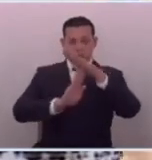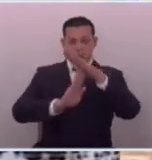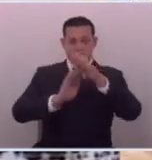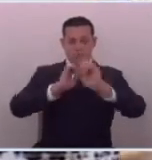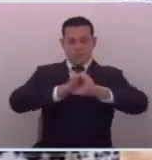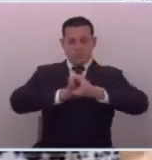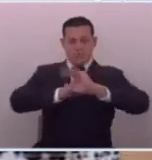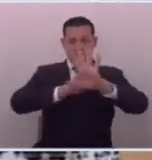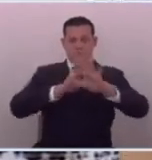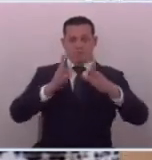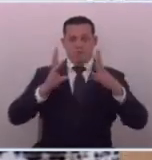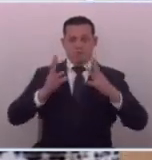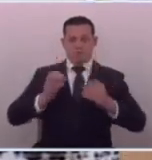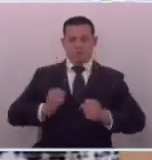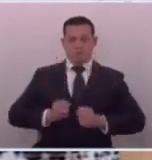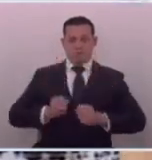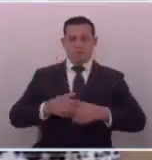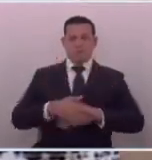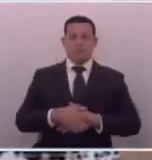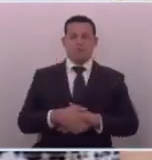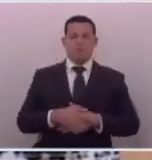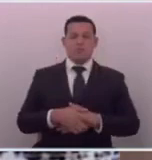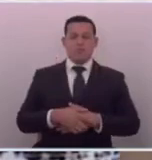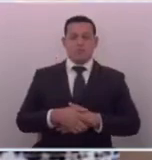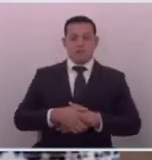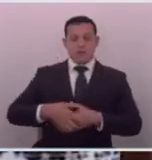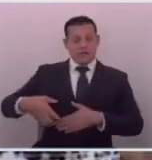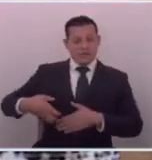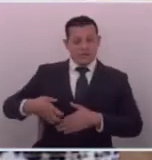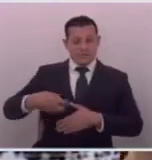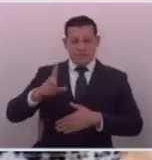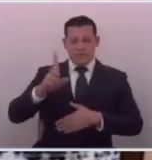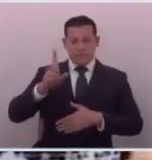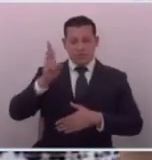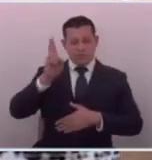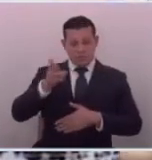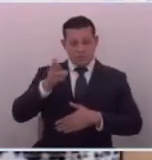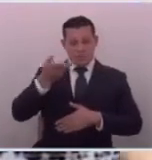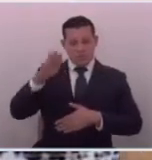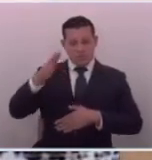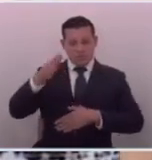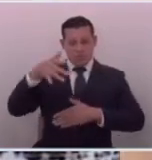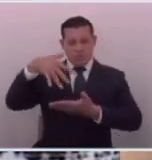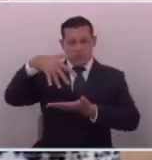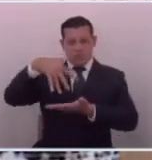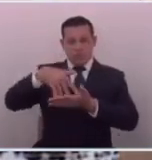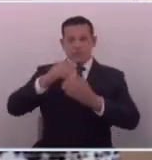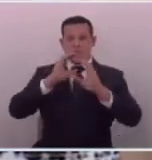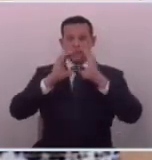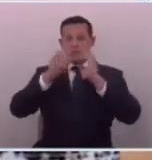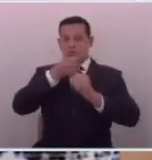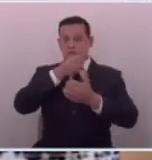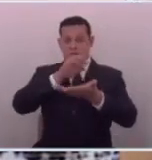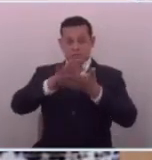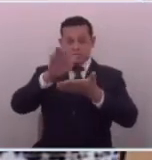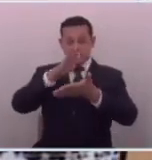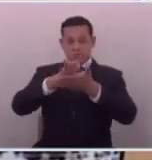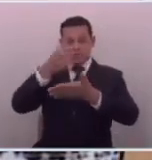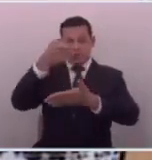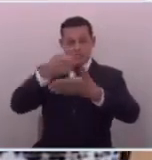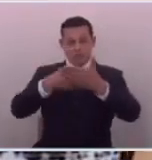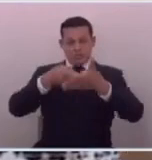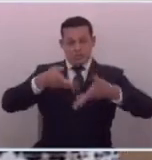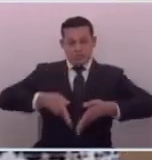publicidad gubernamental nieguen que no ocupan los medios públicos pagados con los impuestos de los